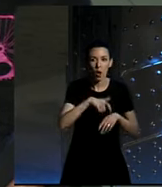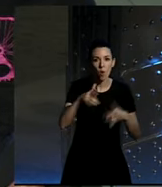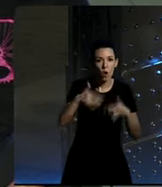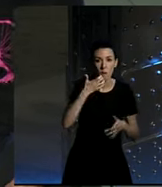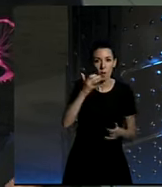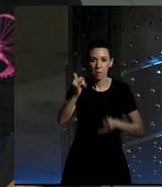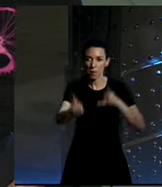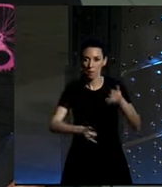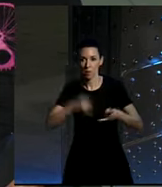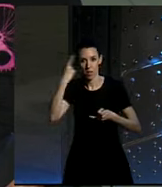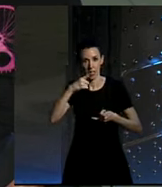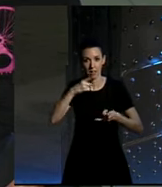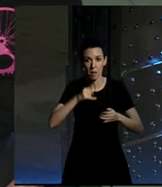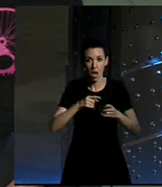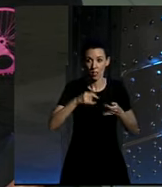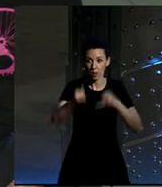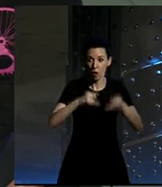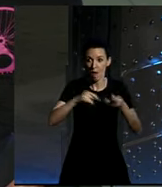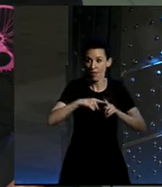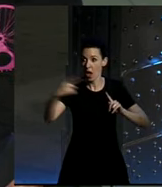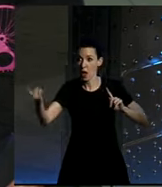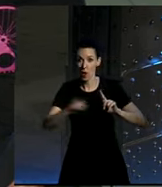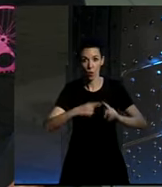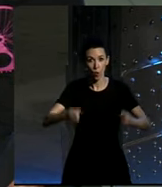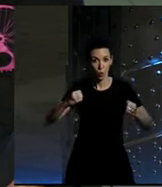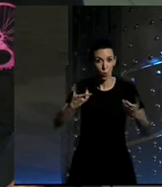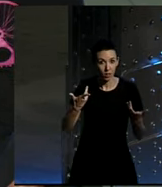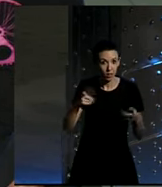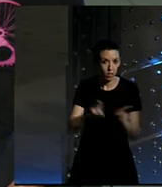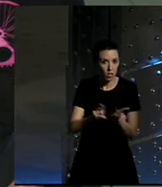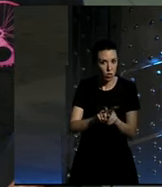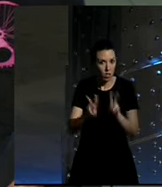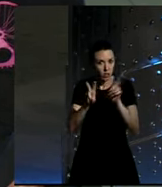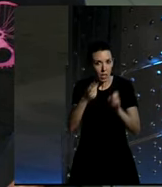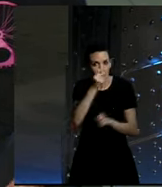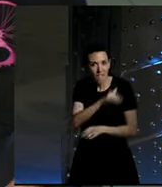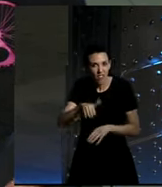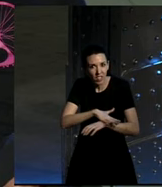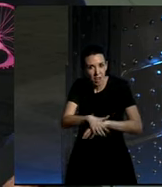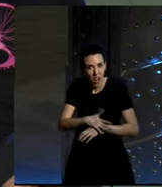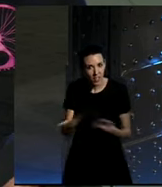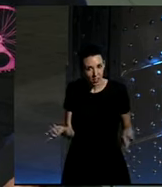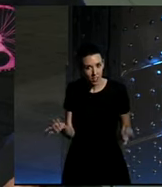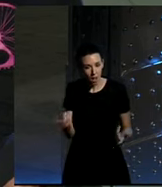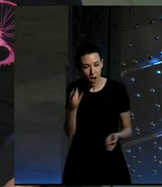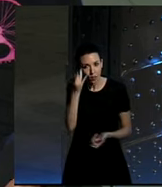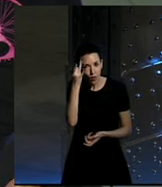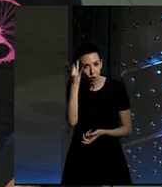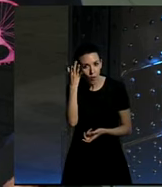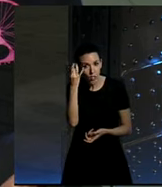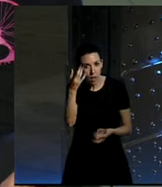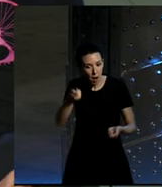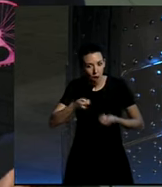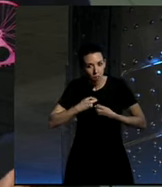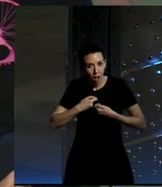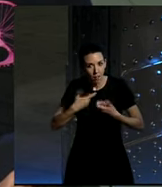montar en bici y transportarte yujuu es que es una cuestión súper infantil súper básica y una tontería pero que te